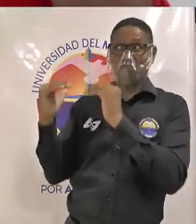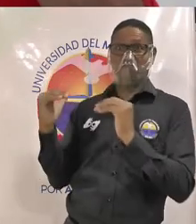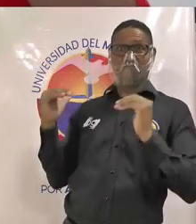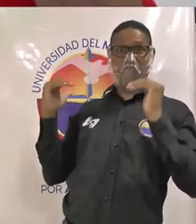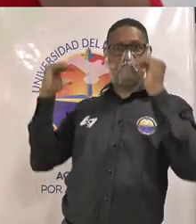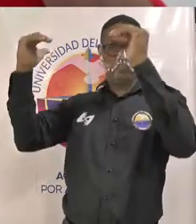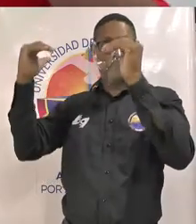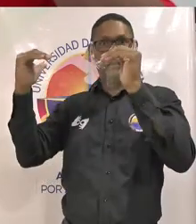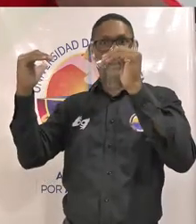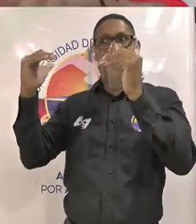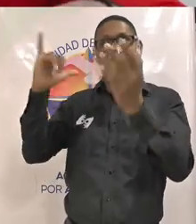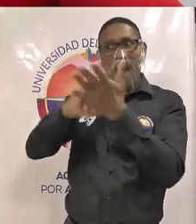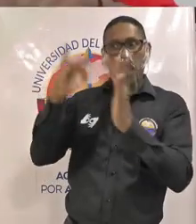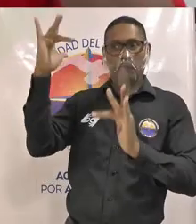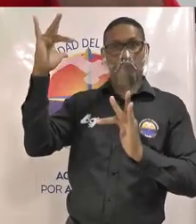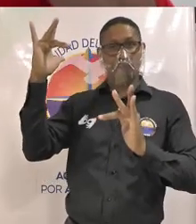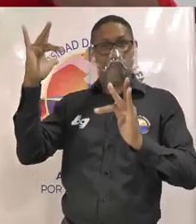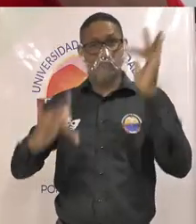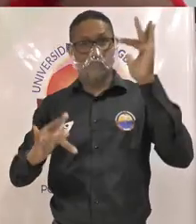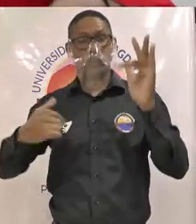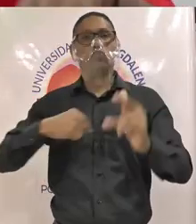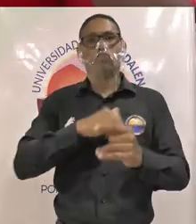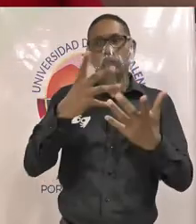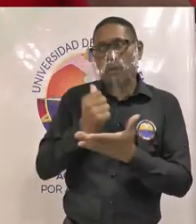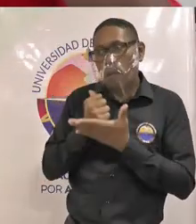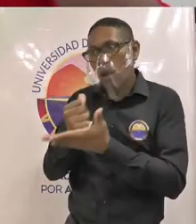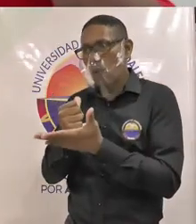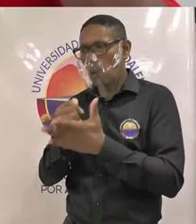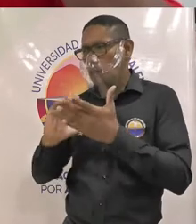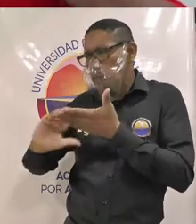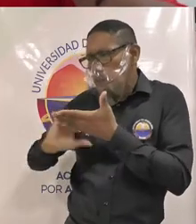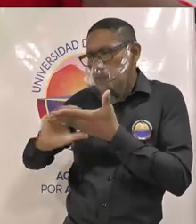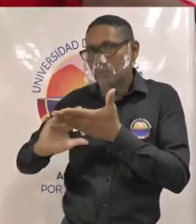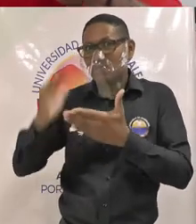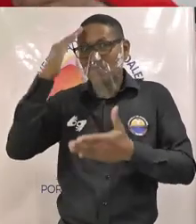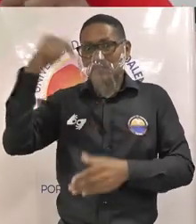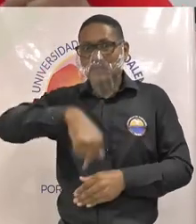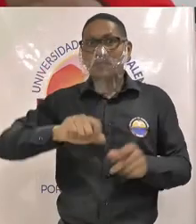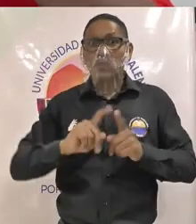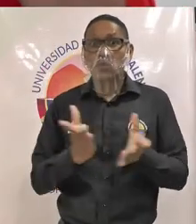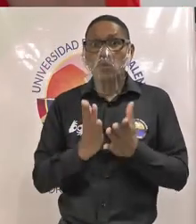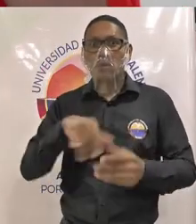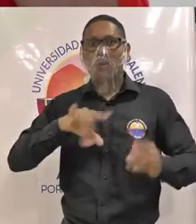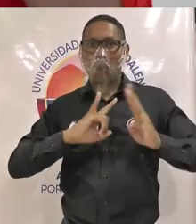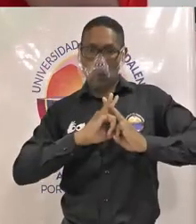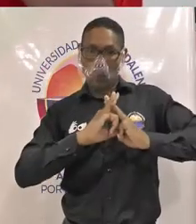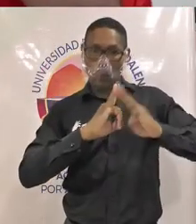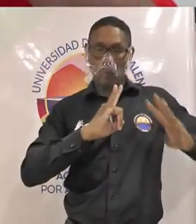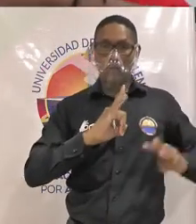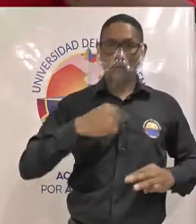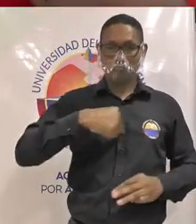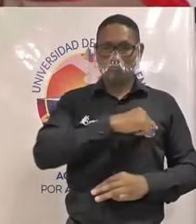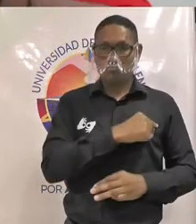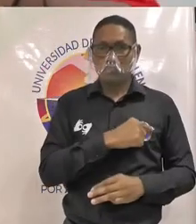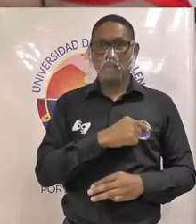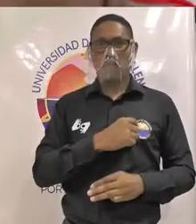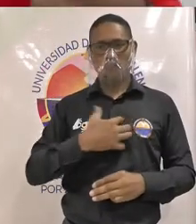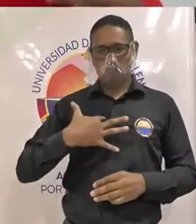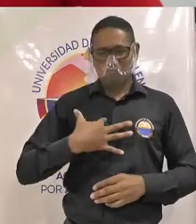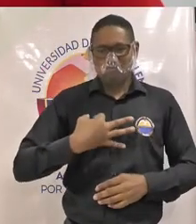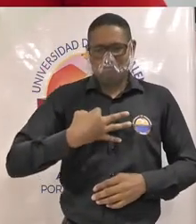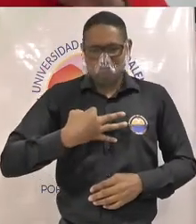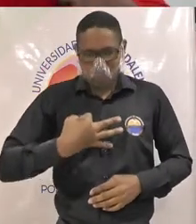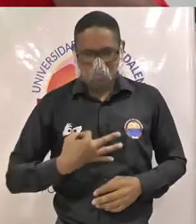subsanar esa brecha porque entendemos que los estudiantes de la Universidad del Magdalena somos estudiantes y debemos ser